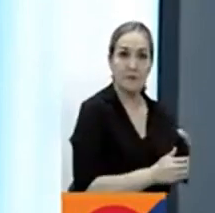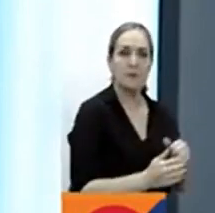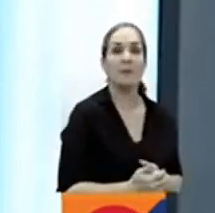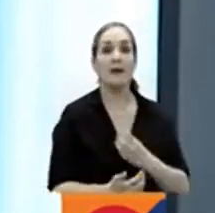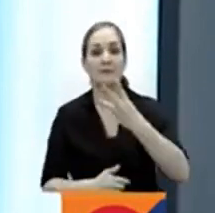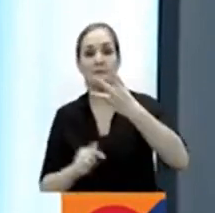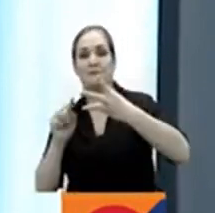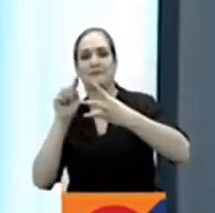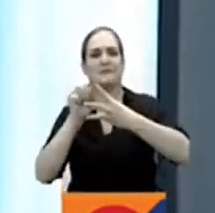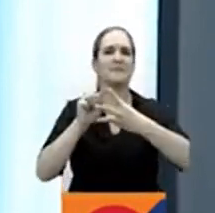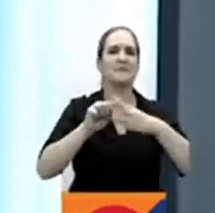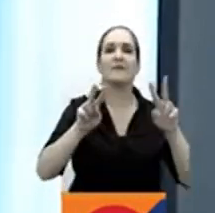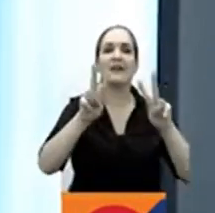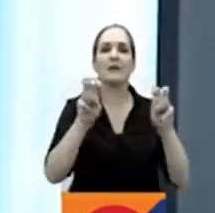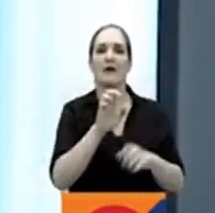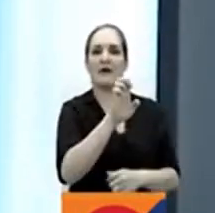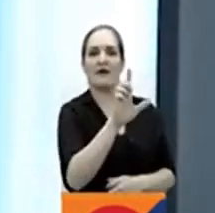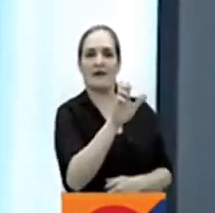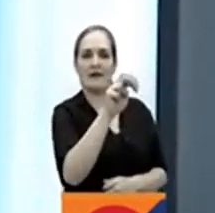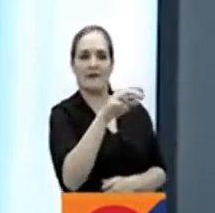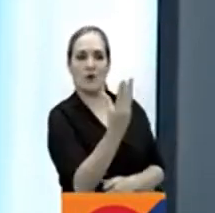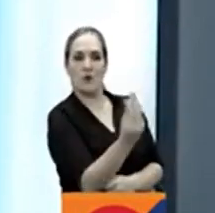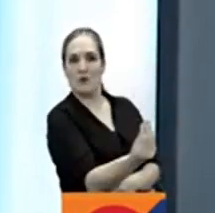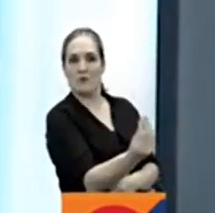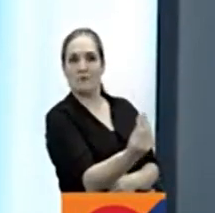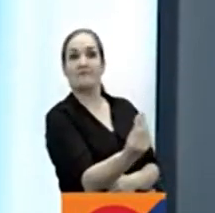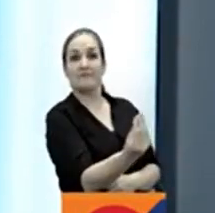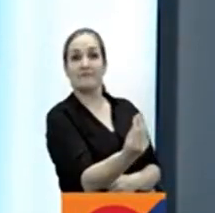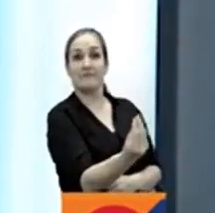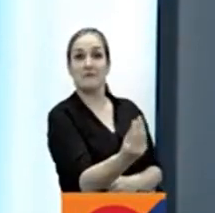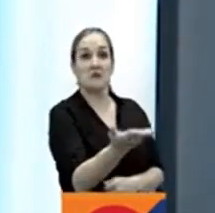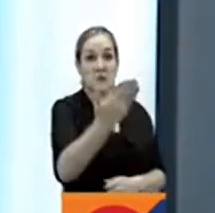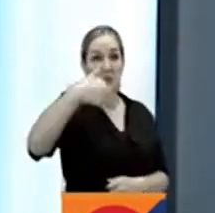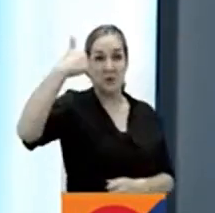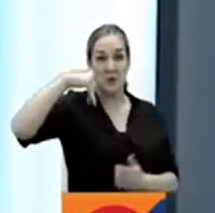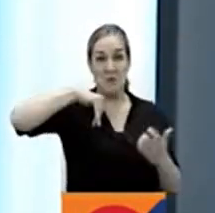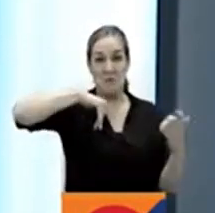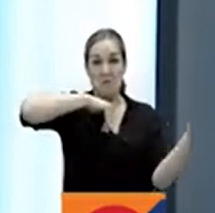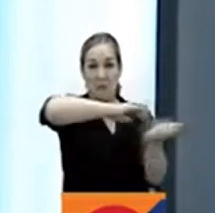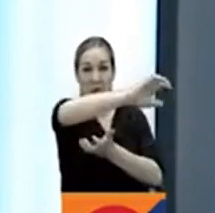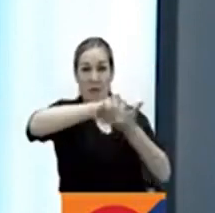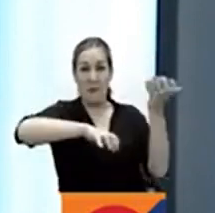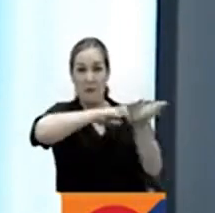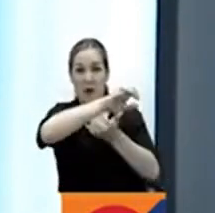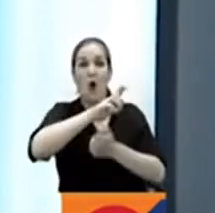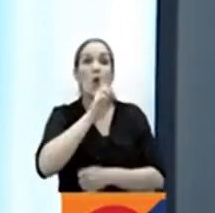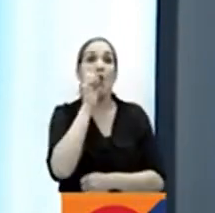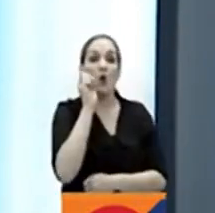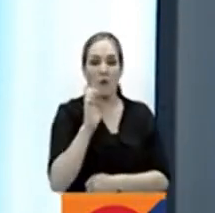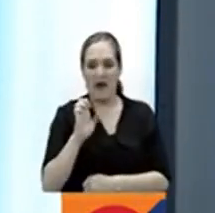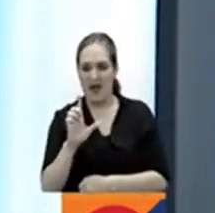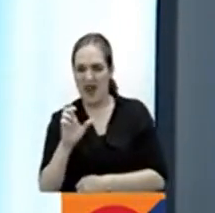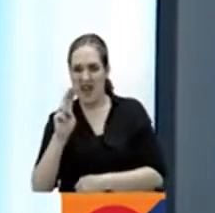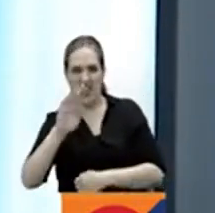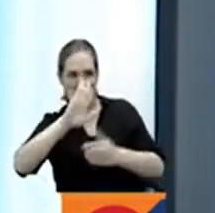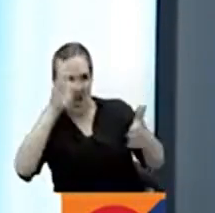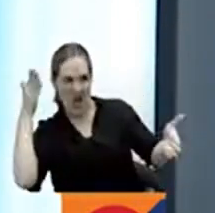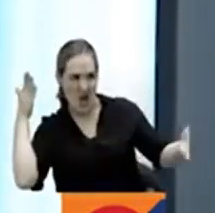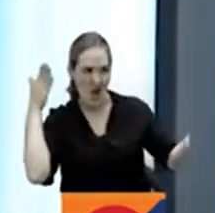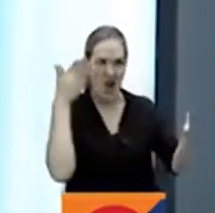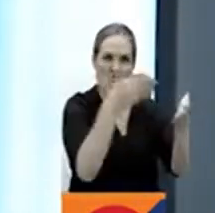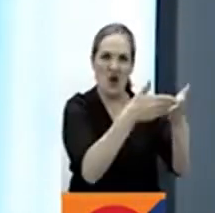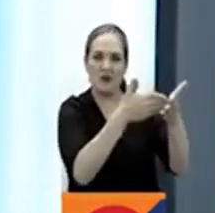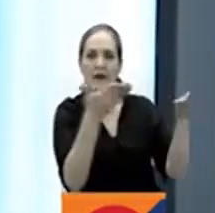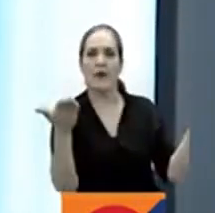la paz total son los diálogos con el ELN. Atrás, parece haber quedado la crisis ocasionada por el ataque de ese grupo guerrillero al ejército en la